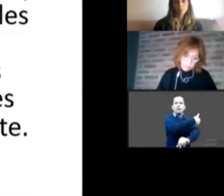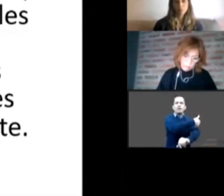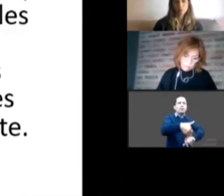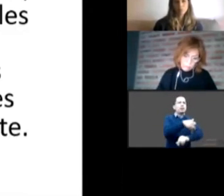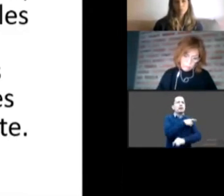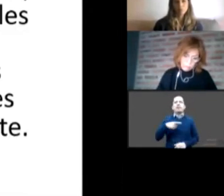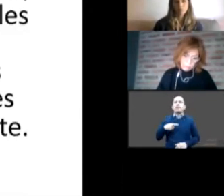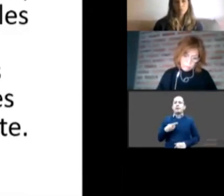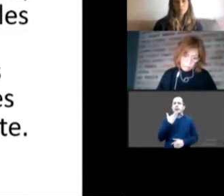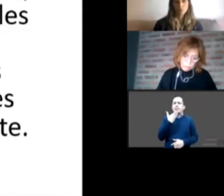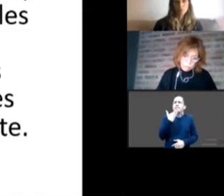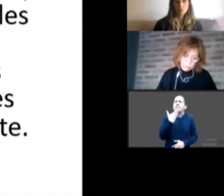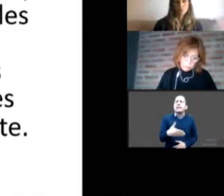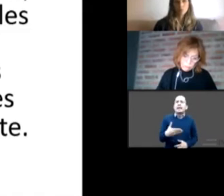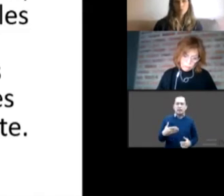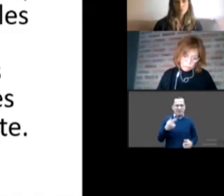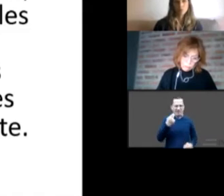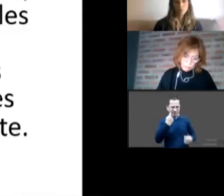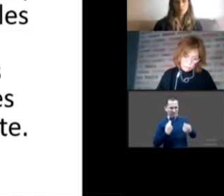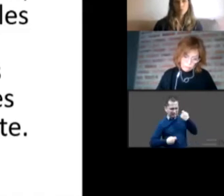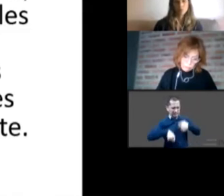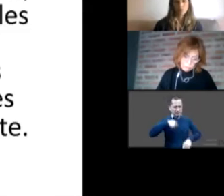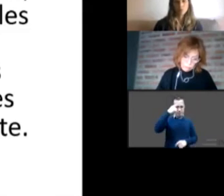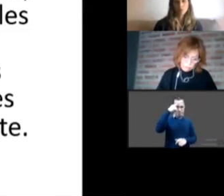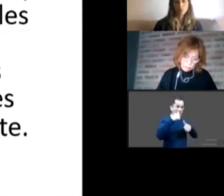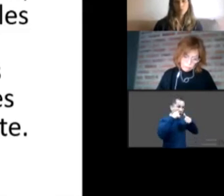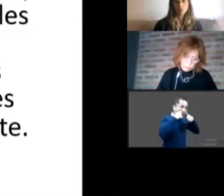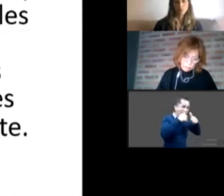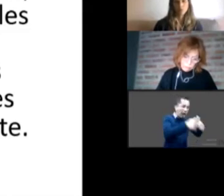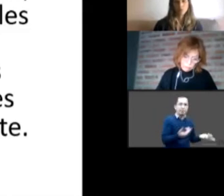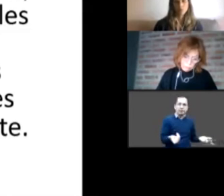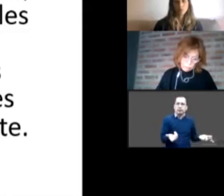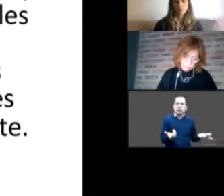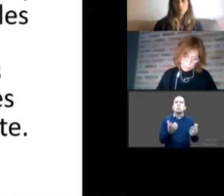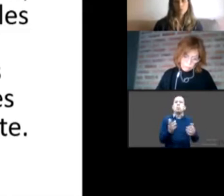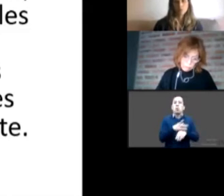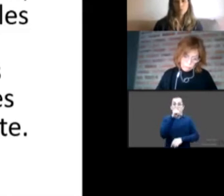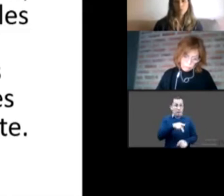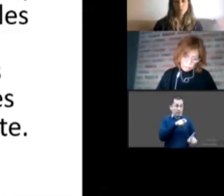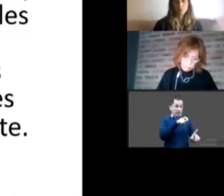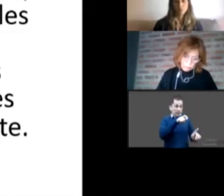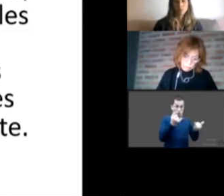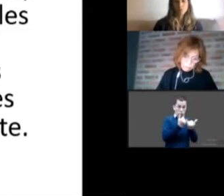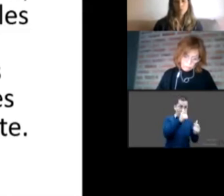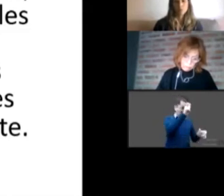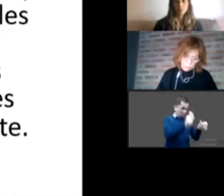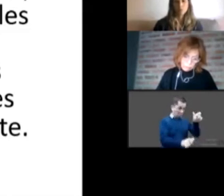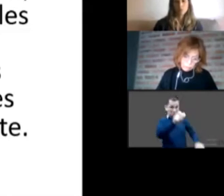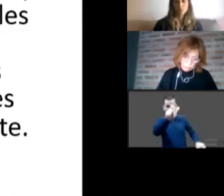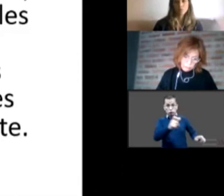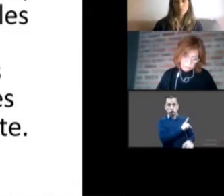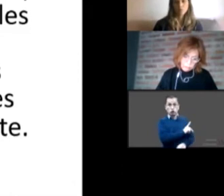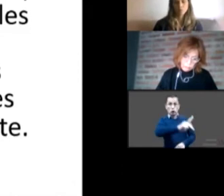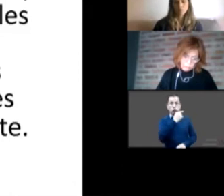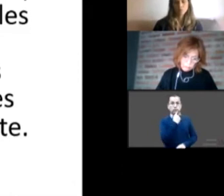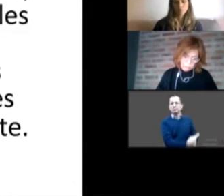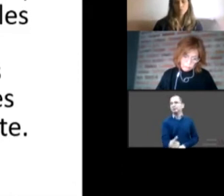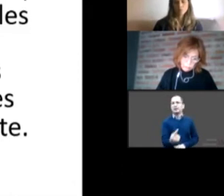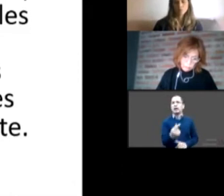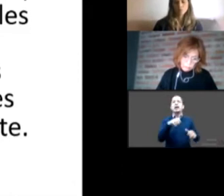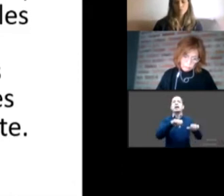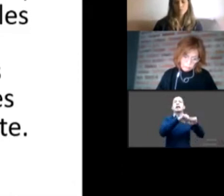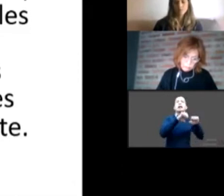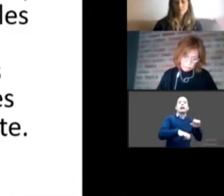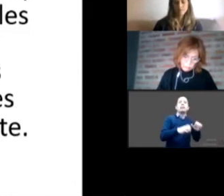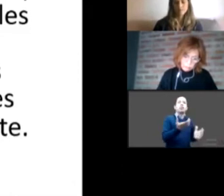muy, simplemente un bebé que a un adolescente. El ciclo vital de los niños